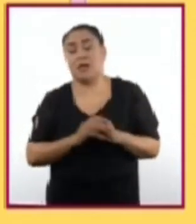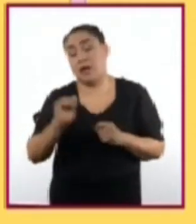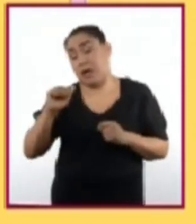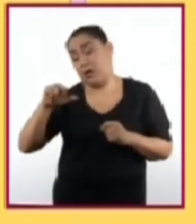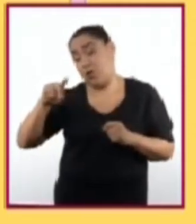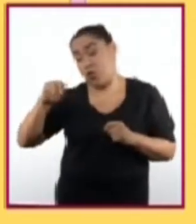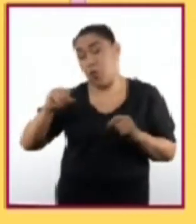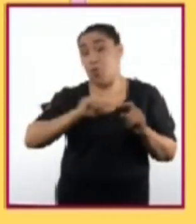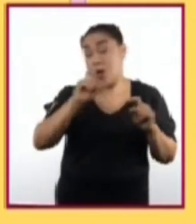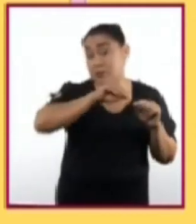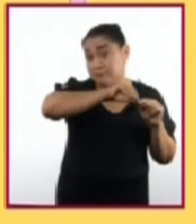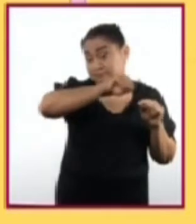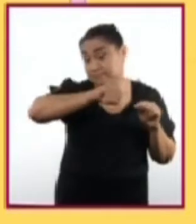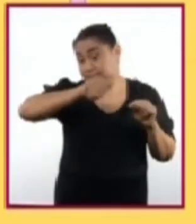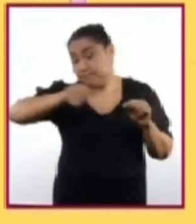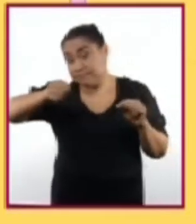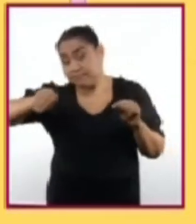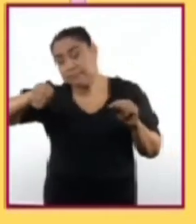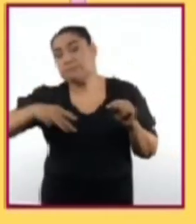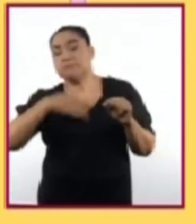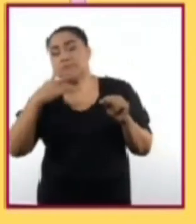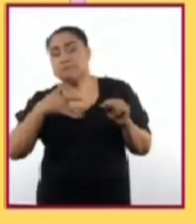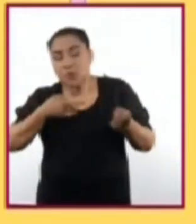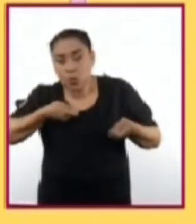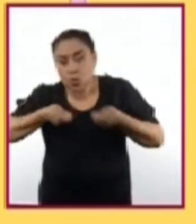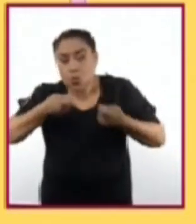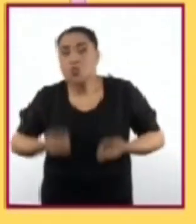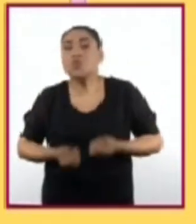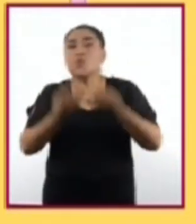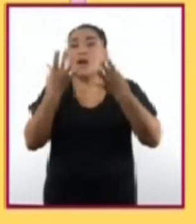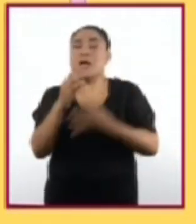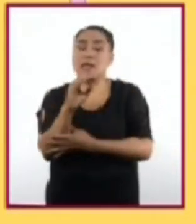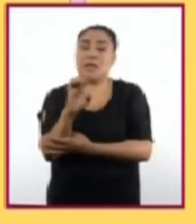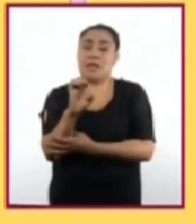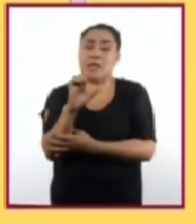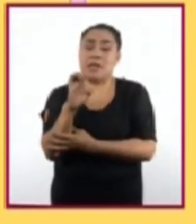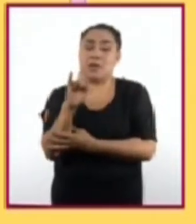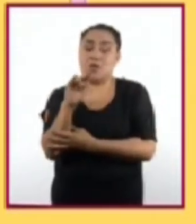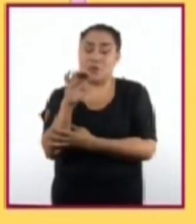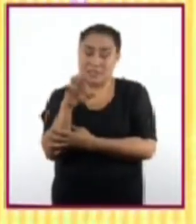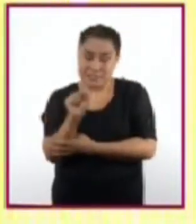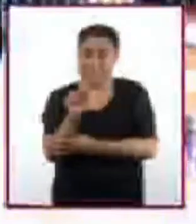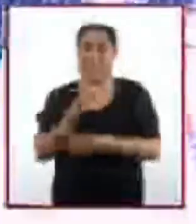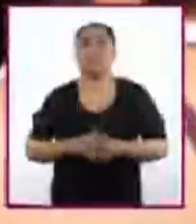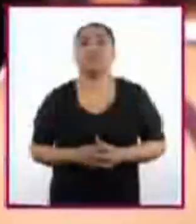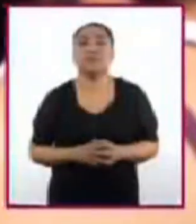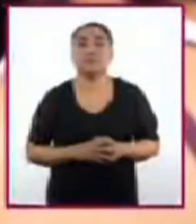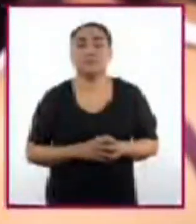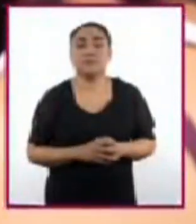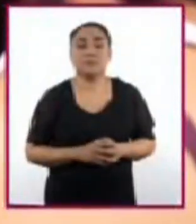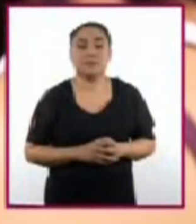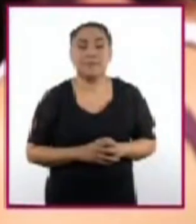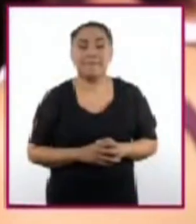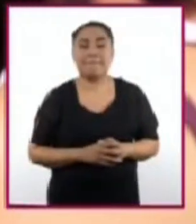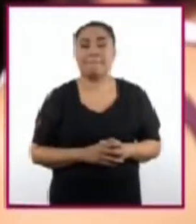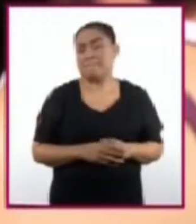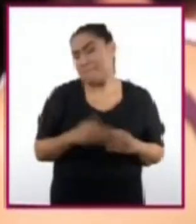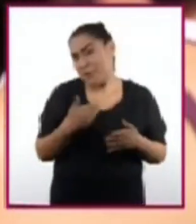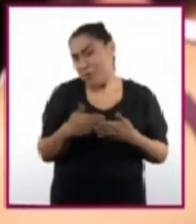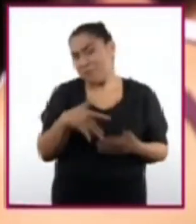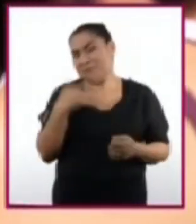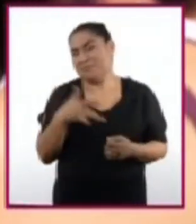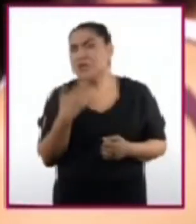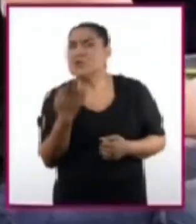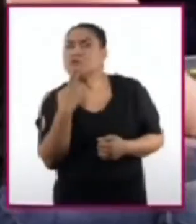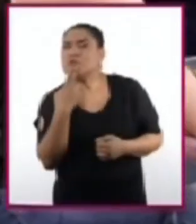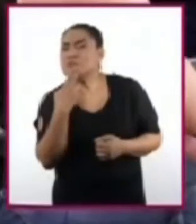filamento, se controla la cantidad de electrones y la intensidad de rayos X resultantes. ¿Qué aplicaciones tienen